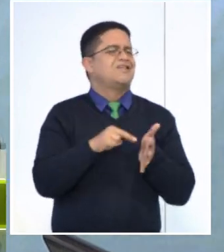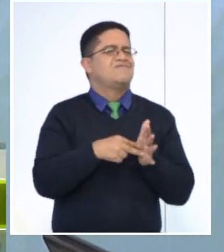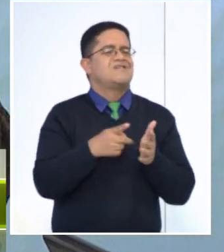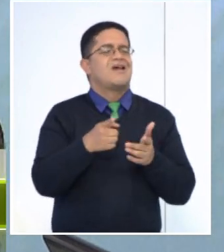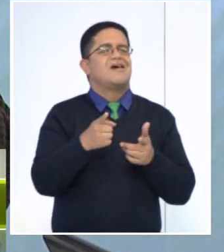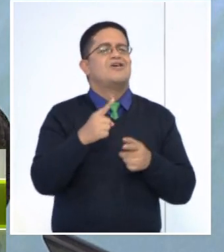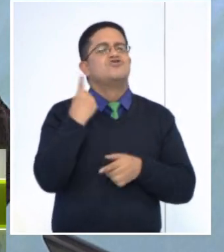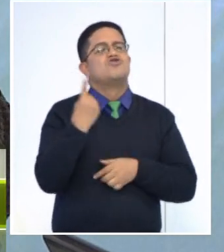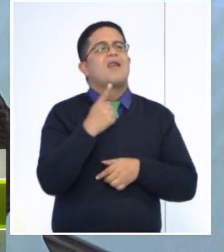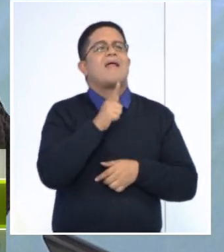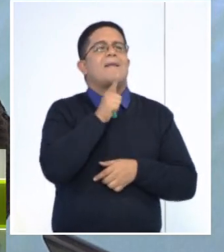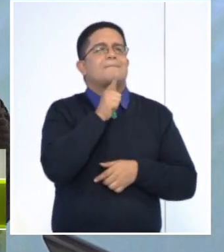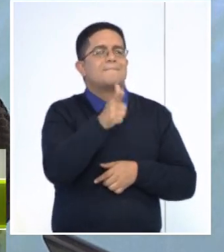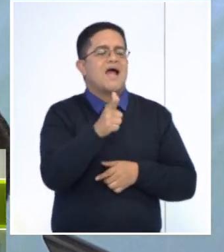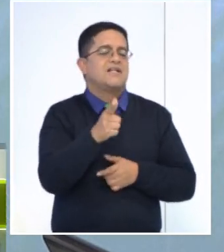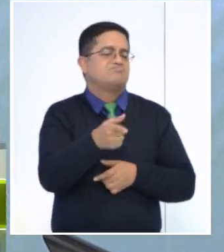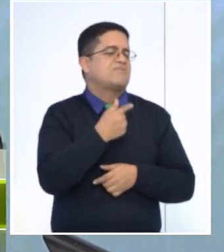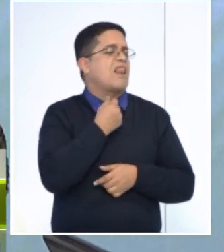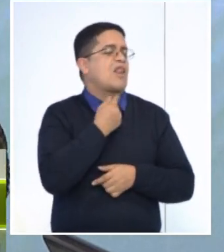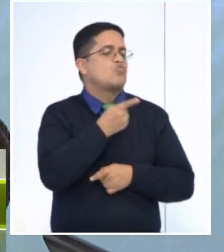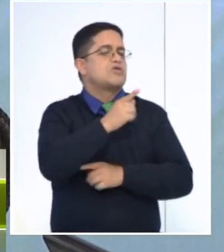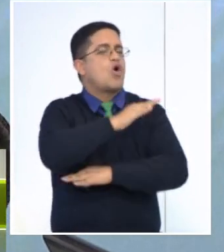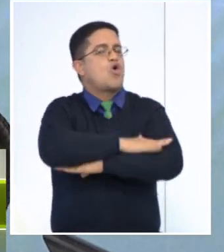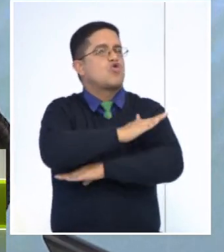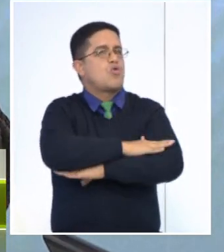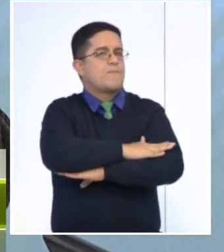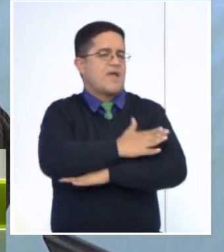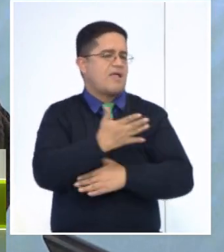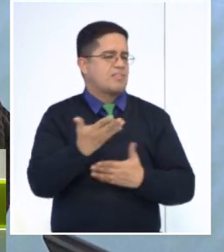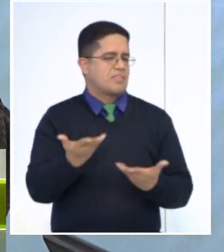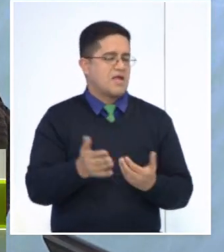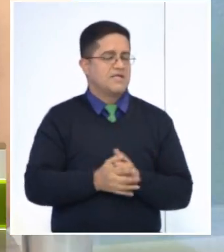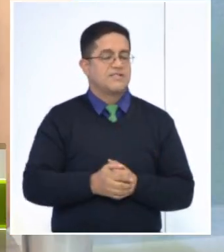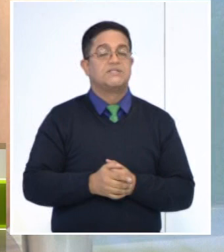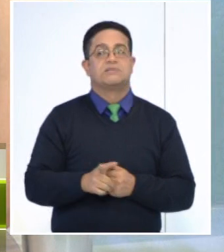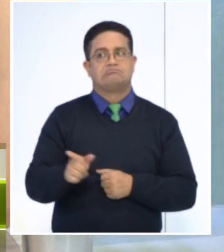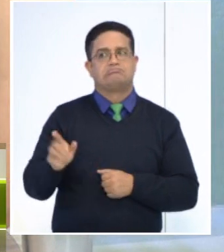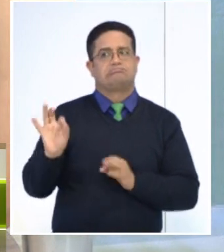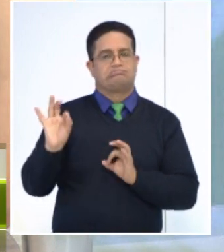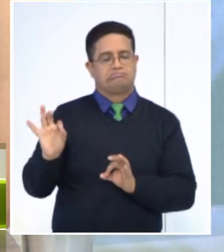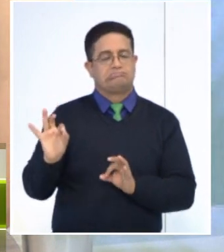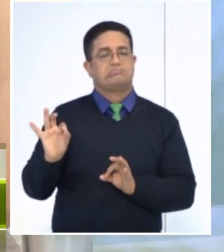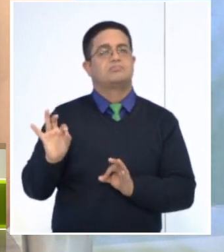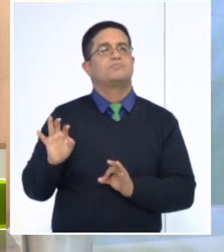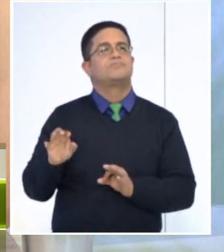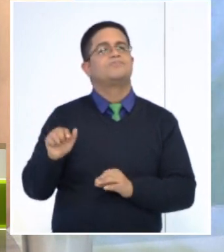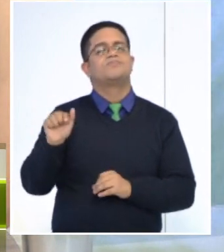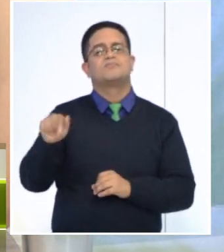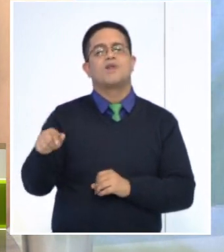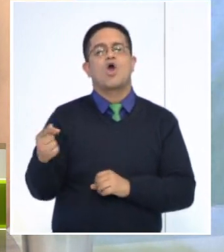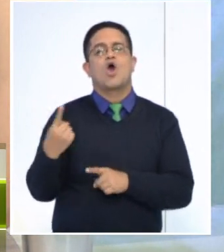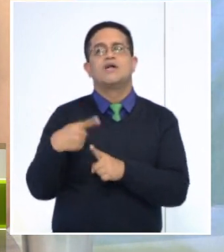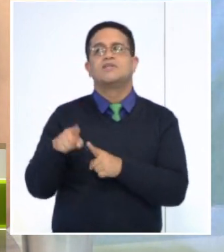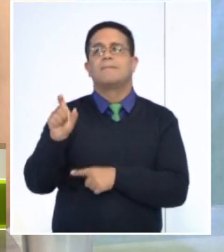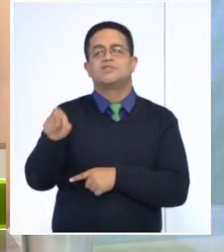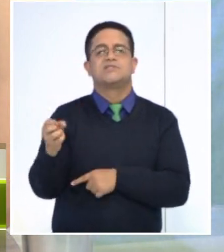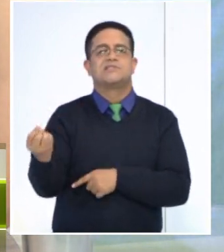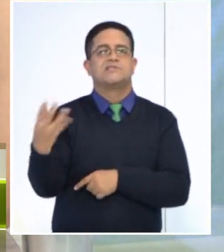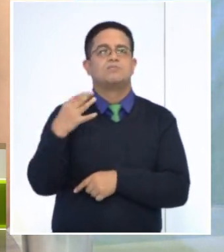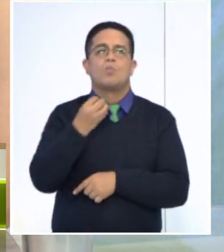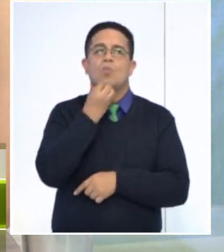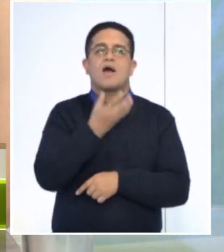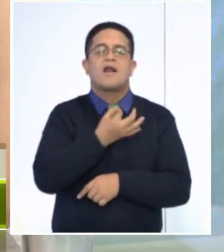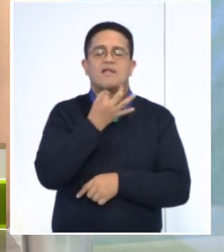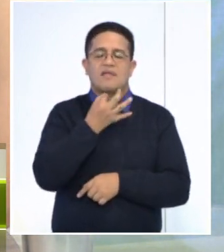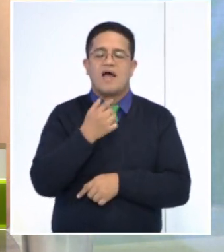ejecutas esos comportamientos para poderla tapar. Por supuesto. Por acá nos escribe Mary y nos dice lo siguiente. Buenas tardes. Tengo un caso